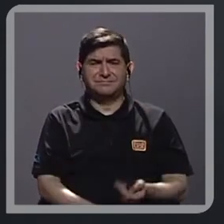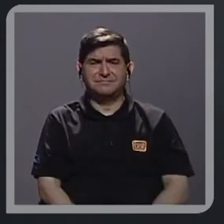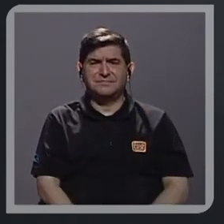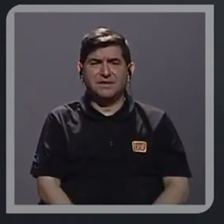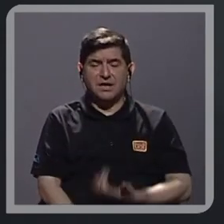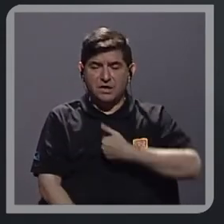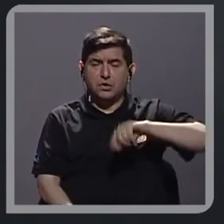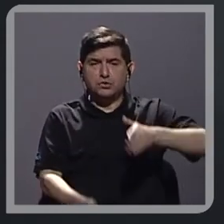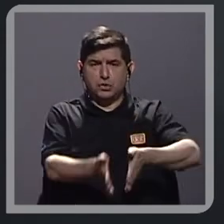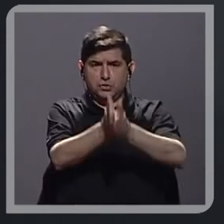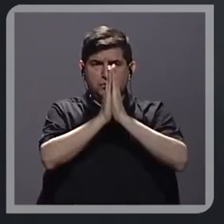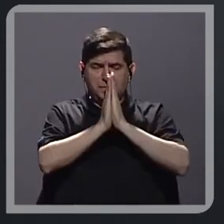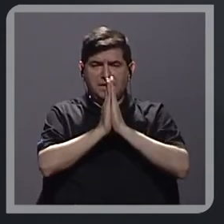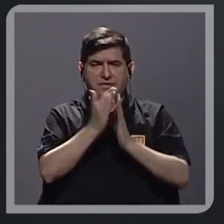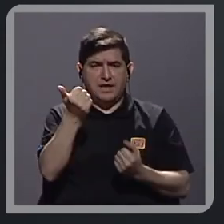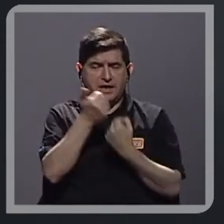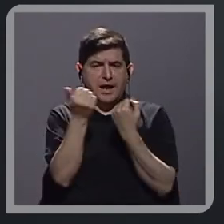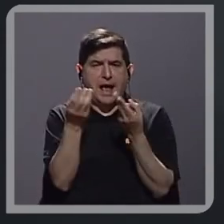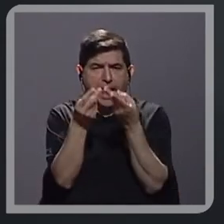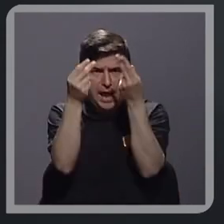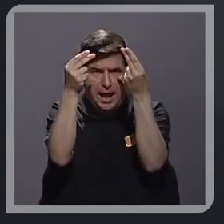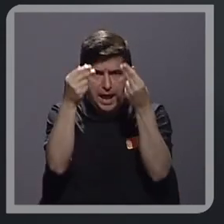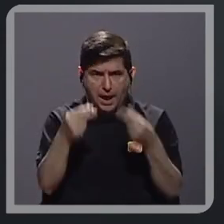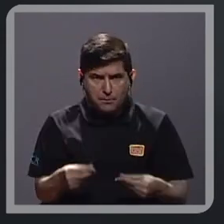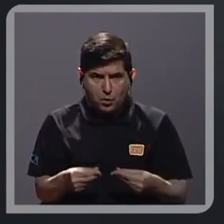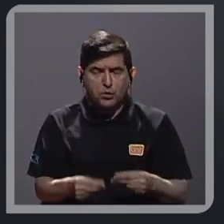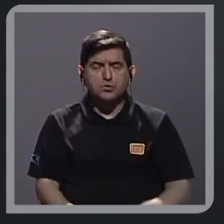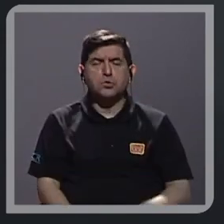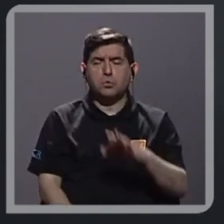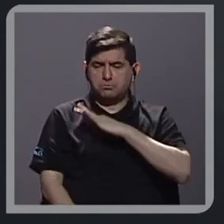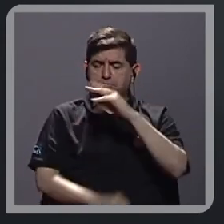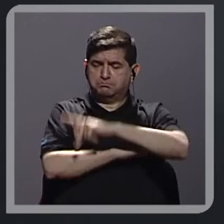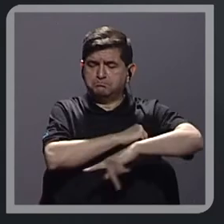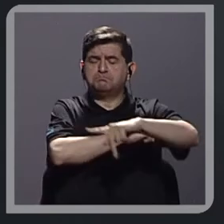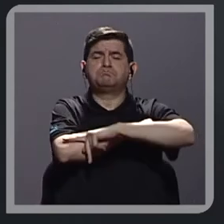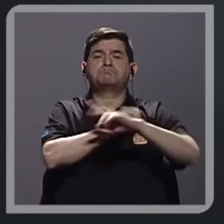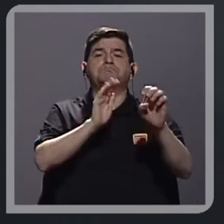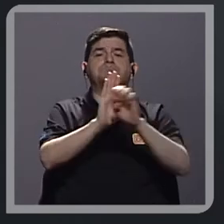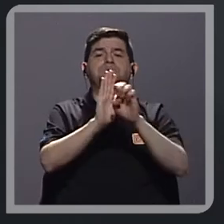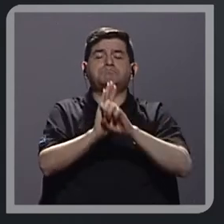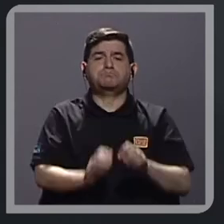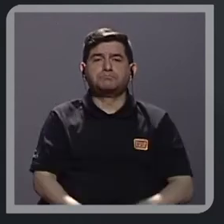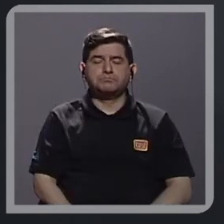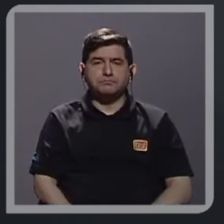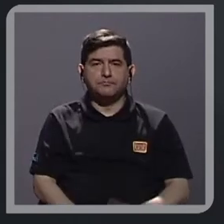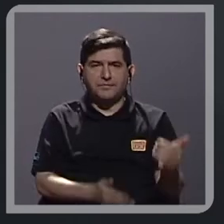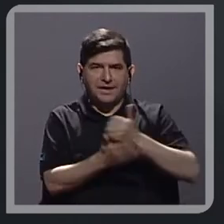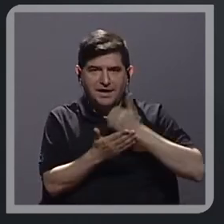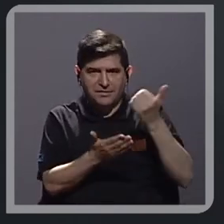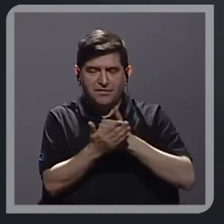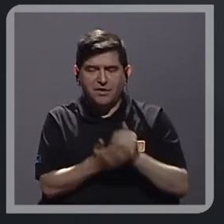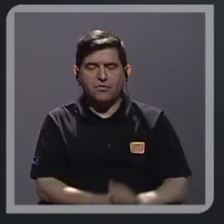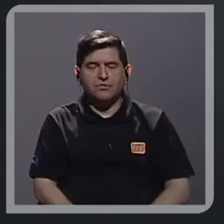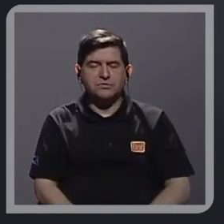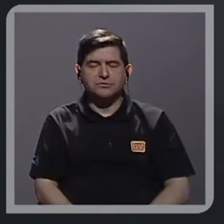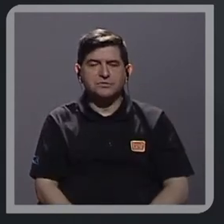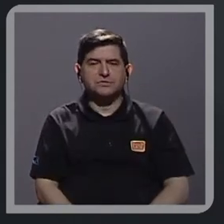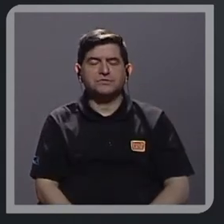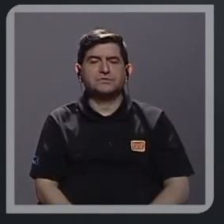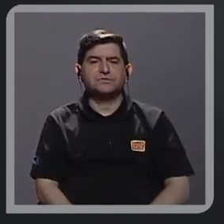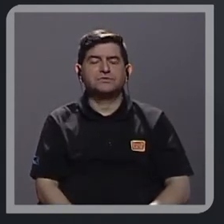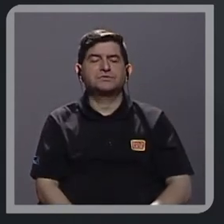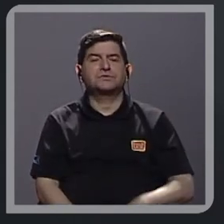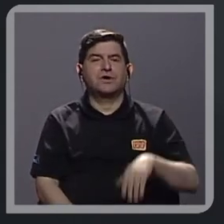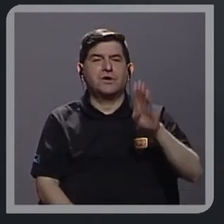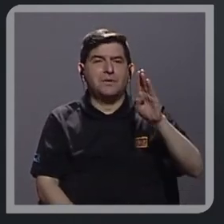solicitado apoyos presupuestarios que han sido muy favorables para el país, por ejemplo, recursos del CAF, del BID, de la